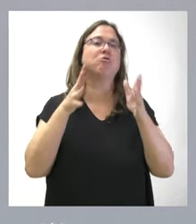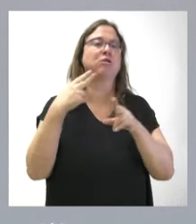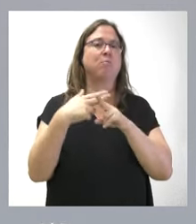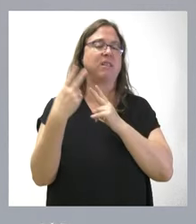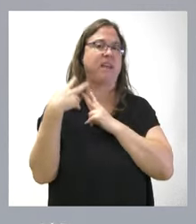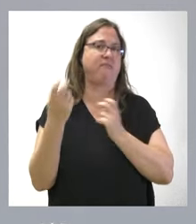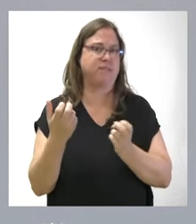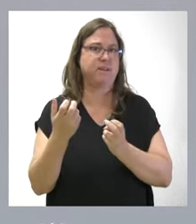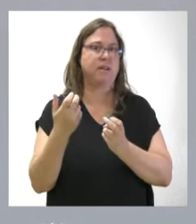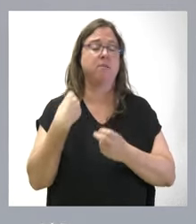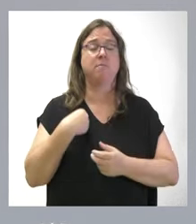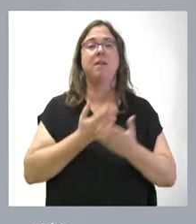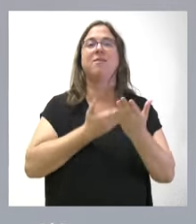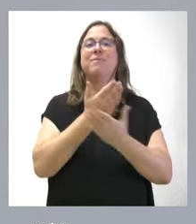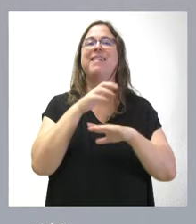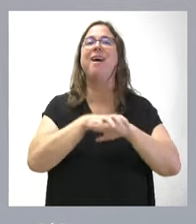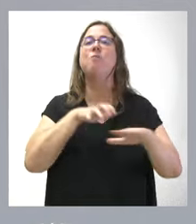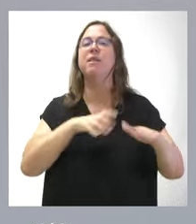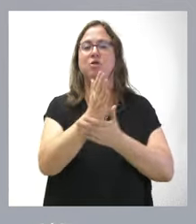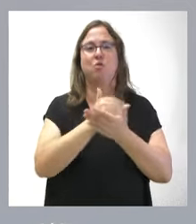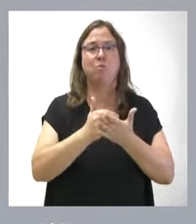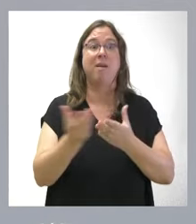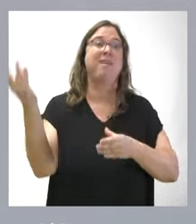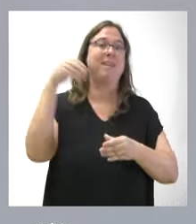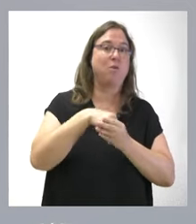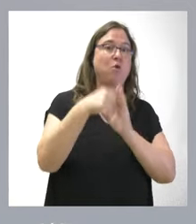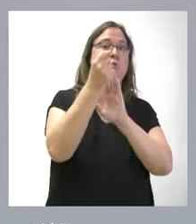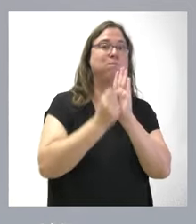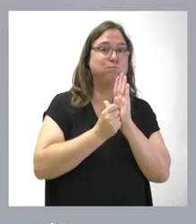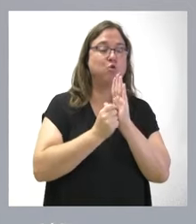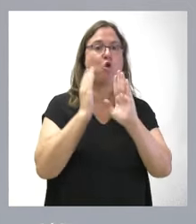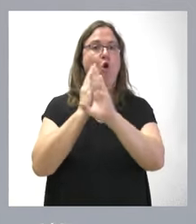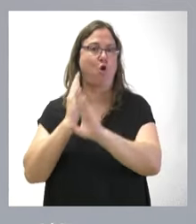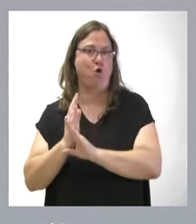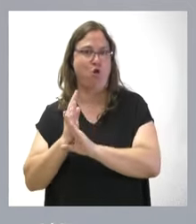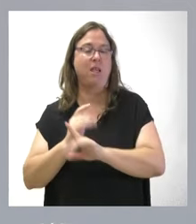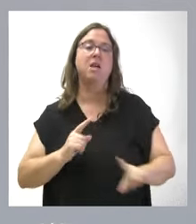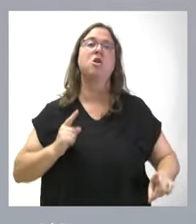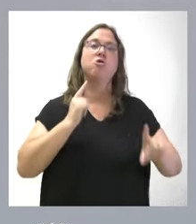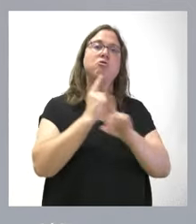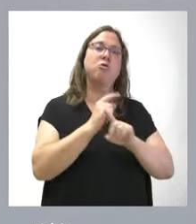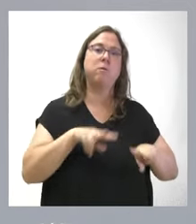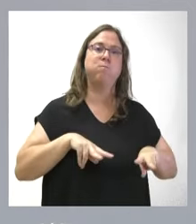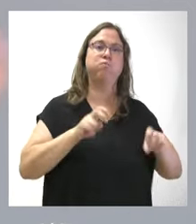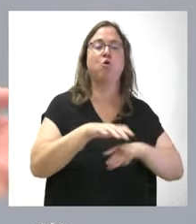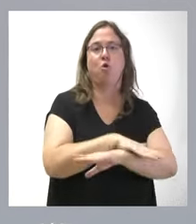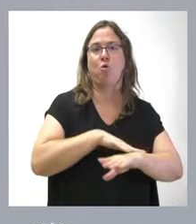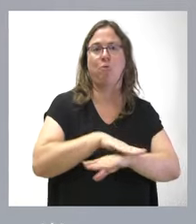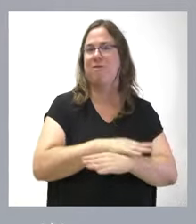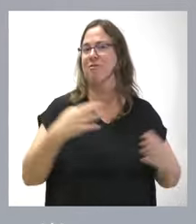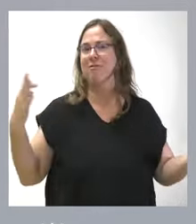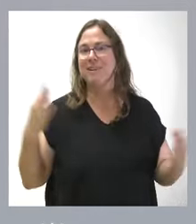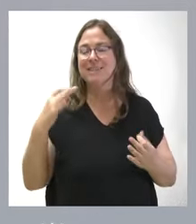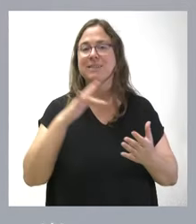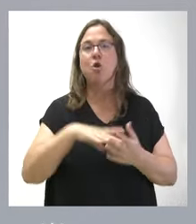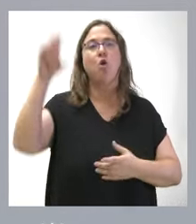financiera. A petición de una mayoría de comunidades autónomas incluyó un punto del orden del día en contra de la petición inicial que planteaba el Gobierno, que era conocer la posición